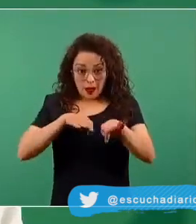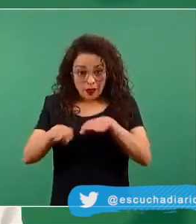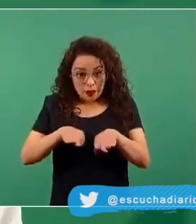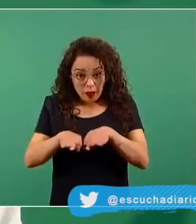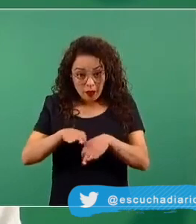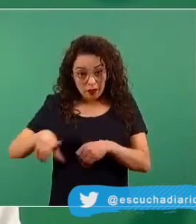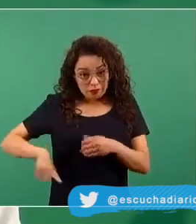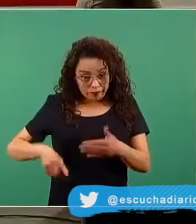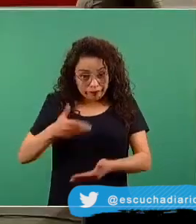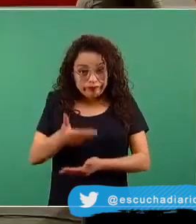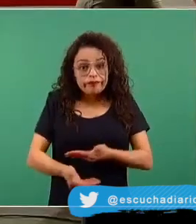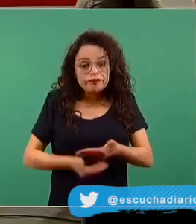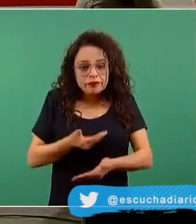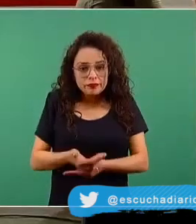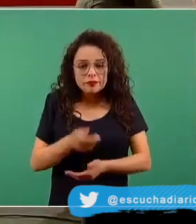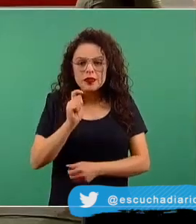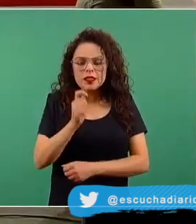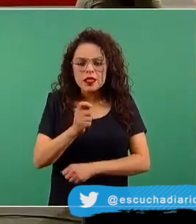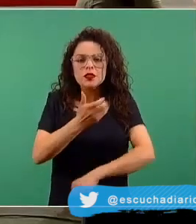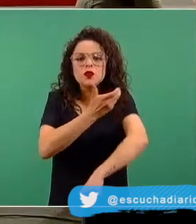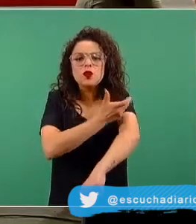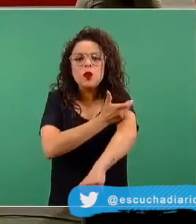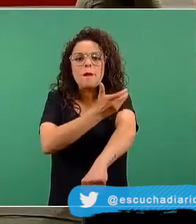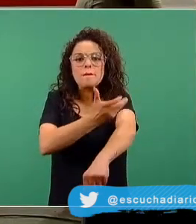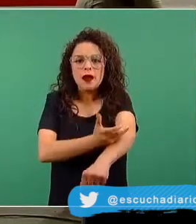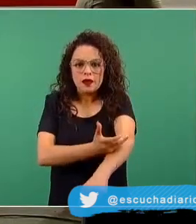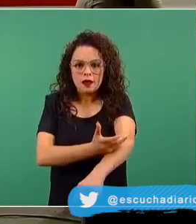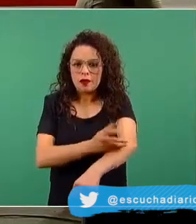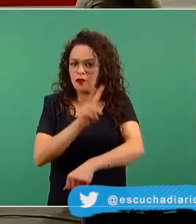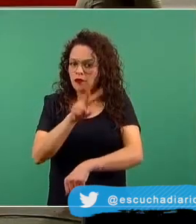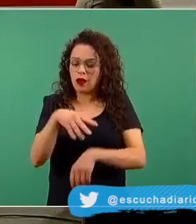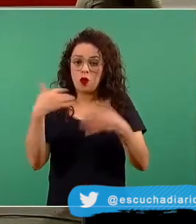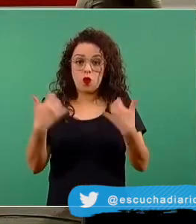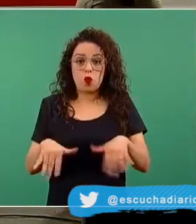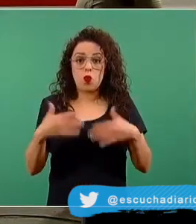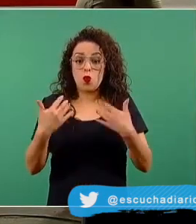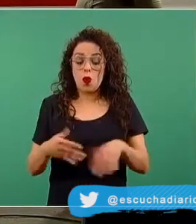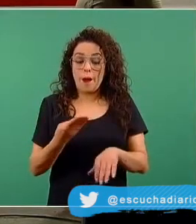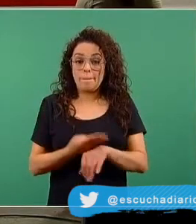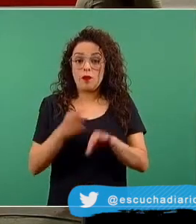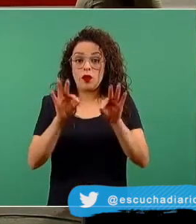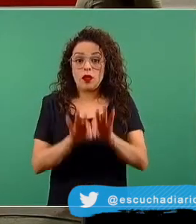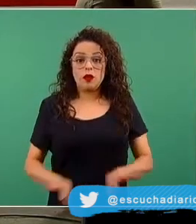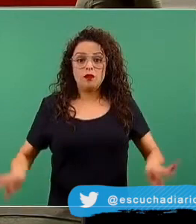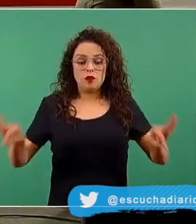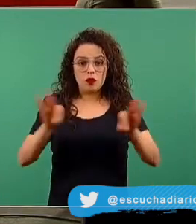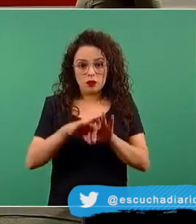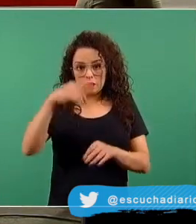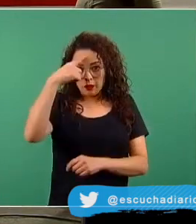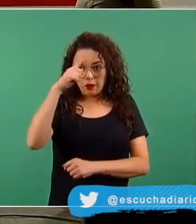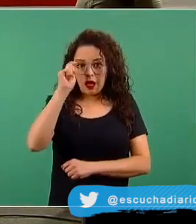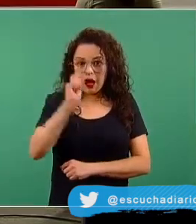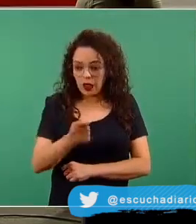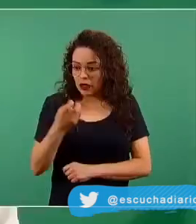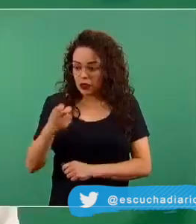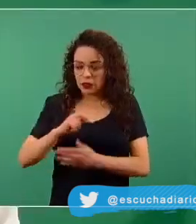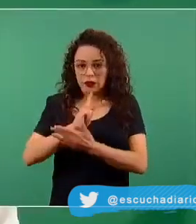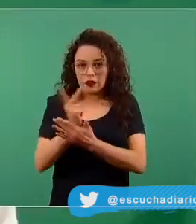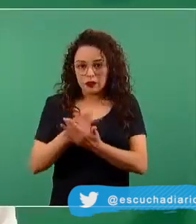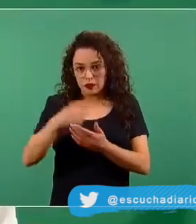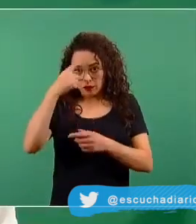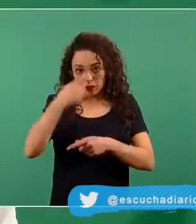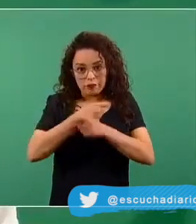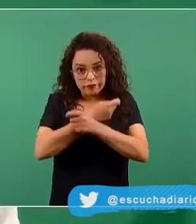son compañeras y compañeros extraordinariamente importantes en un operativo de vacunación tan